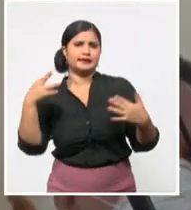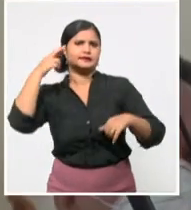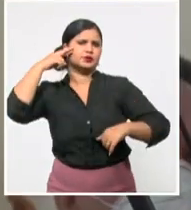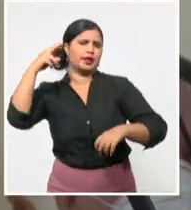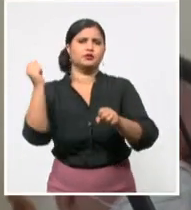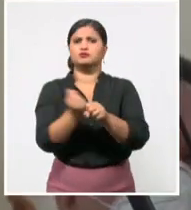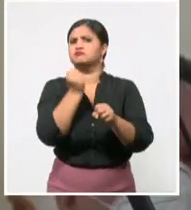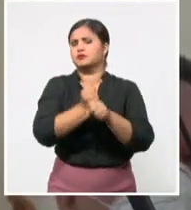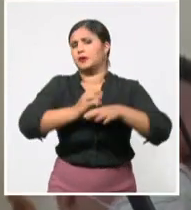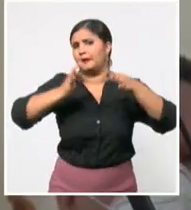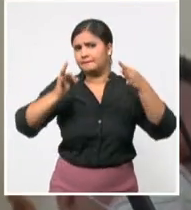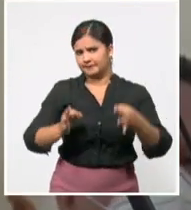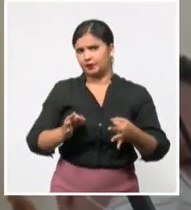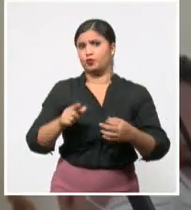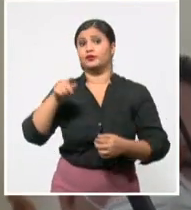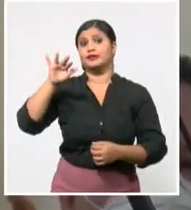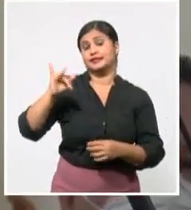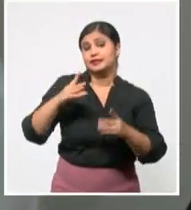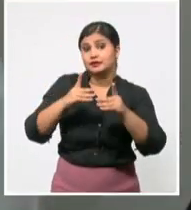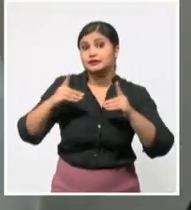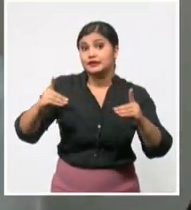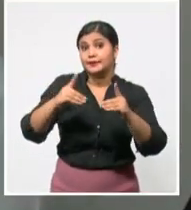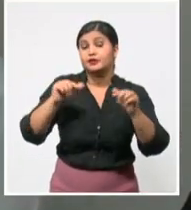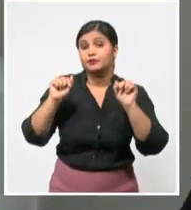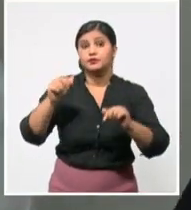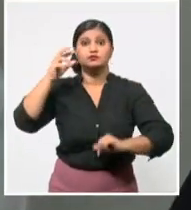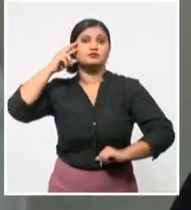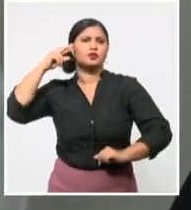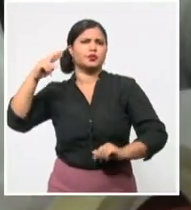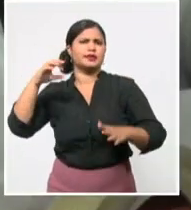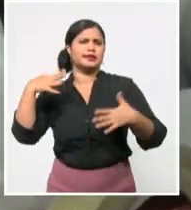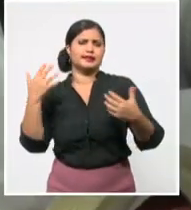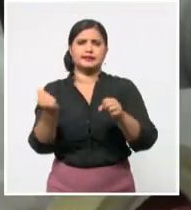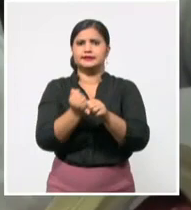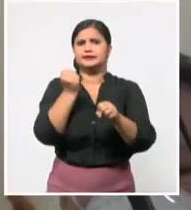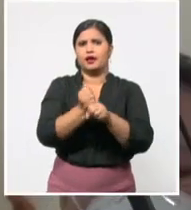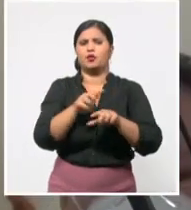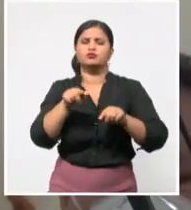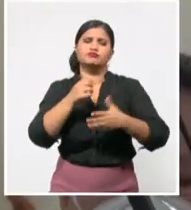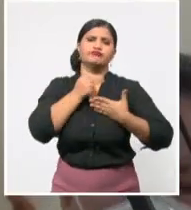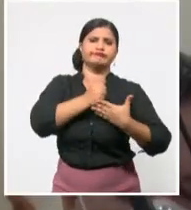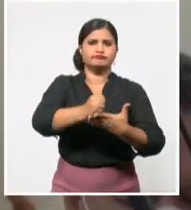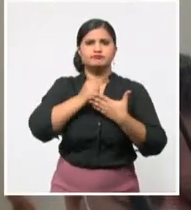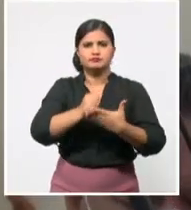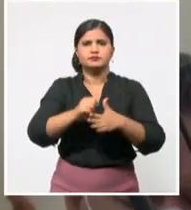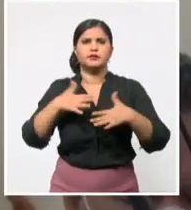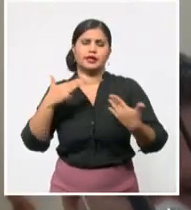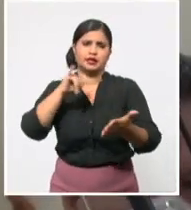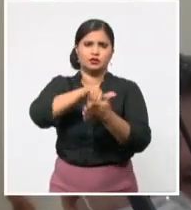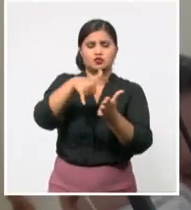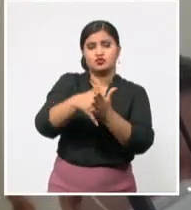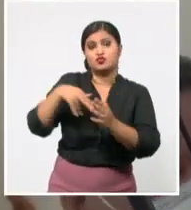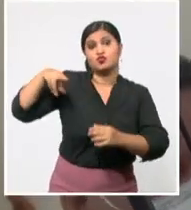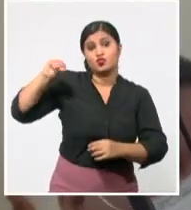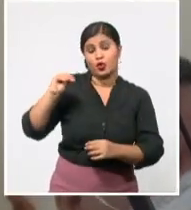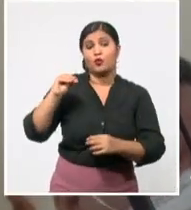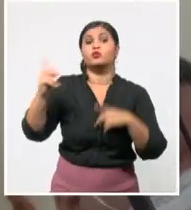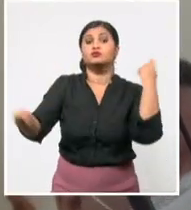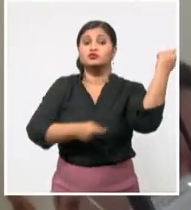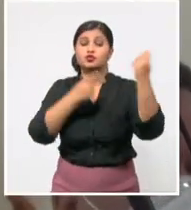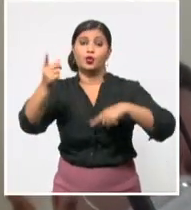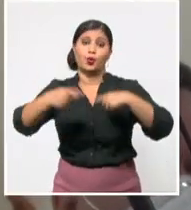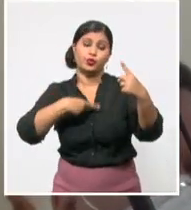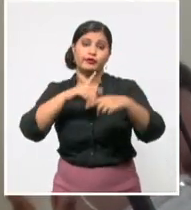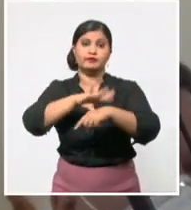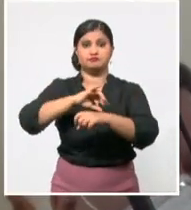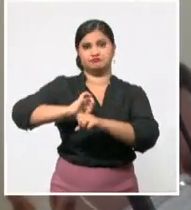17 departamentos del país contribuyó positivamente a la elaboración de la estrategia para enfrentar al nuevo coronavirus en